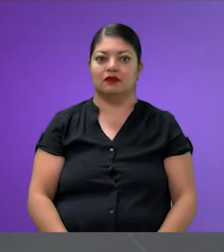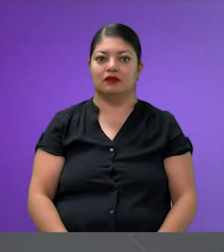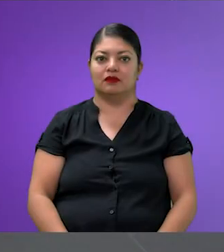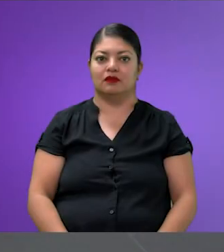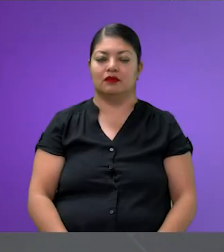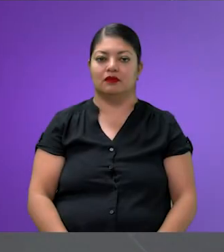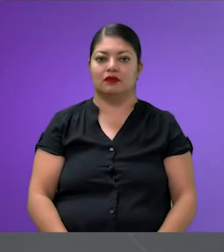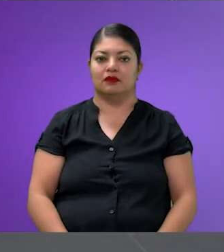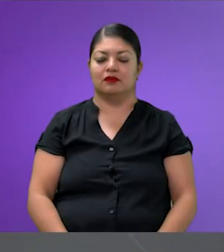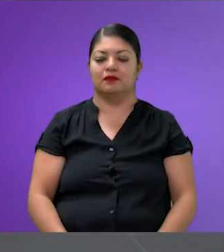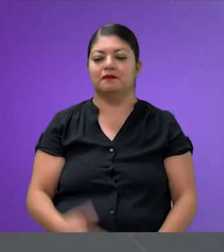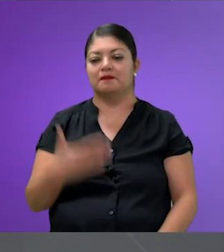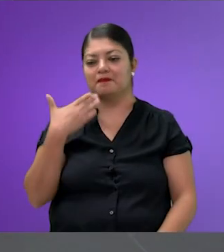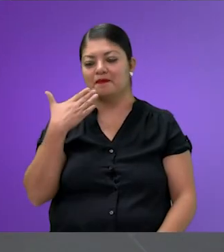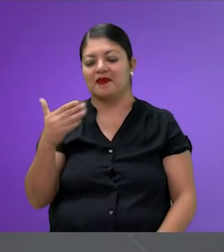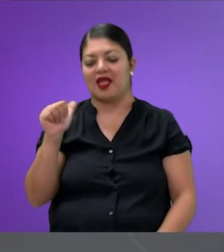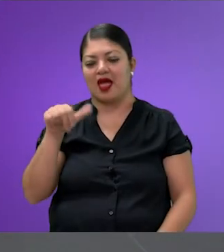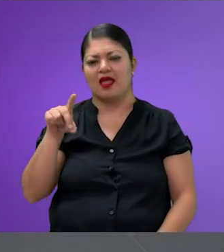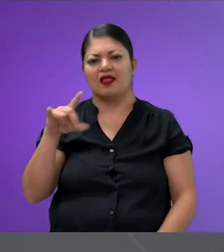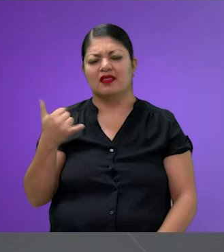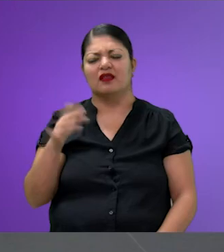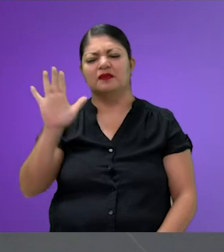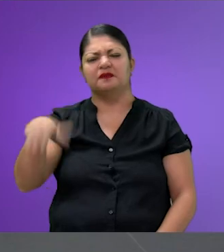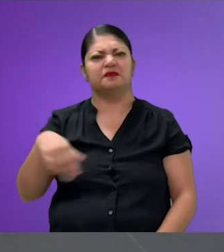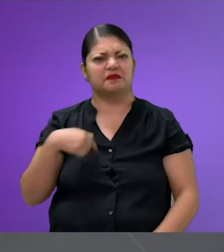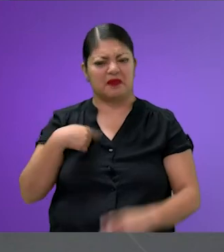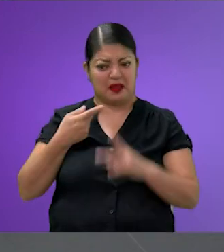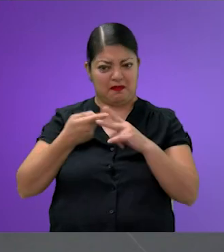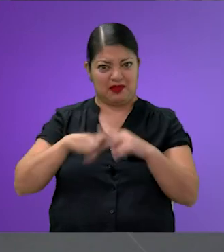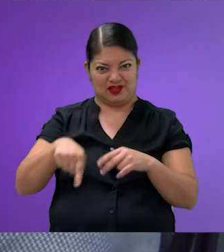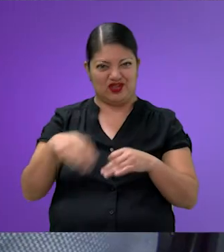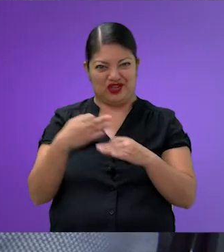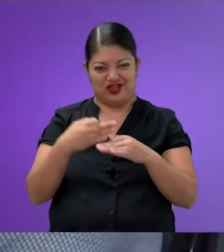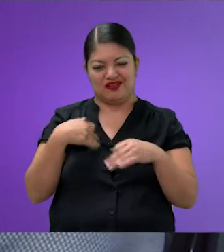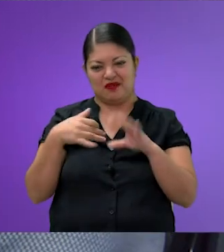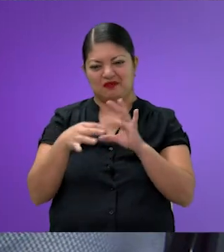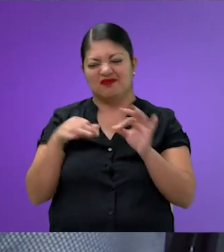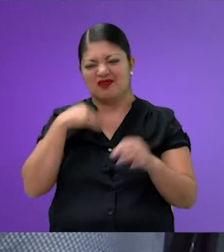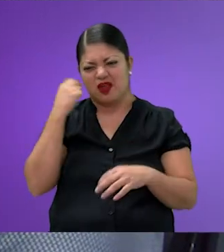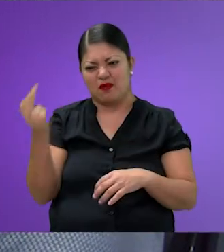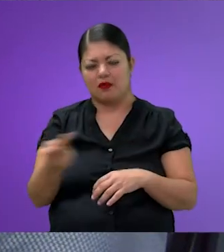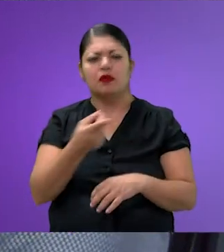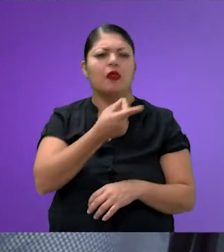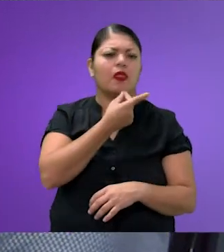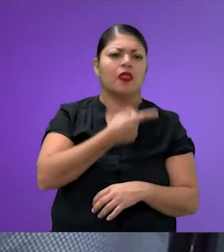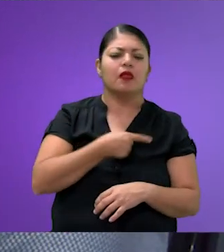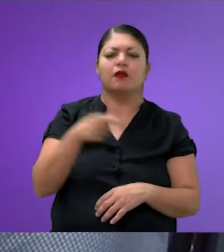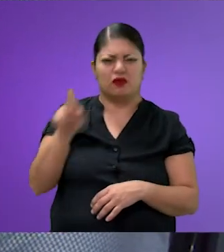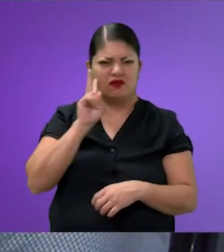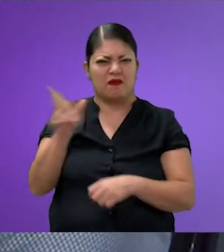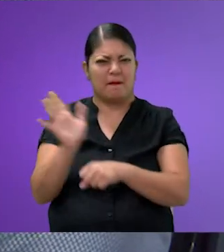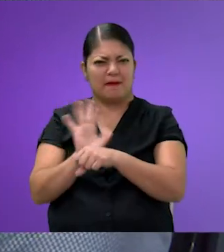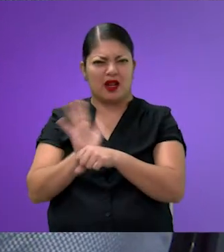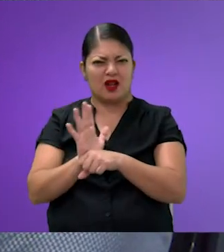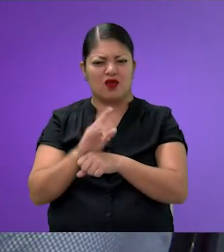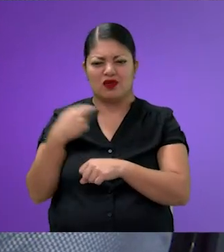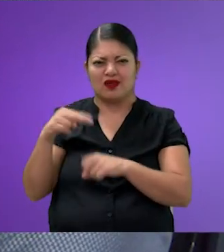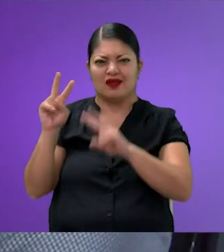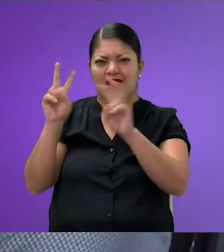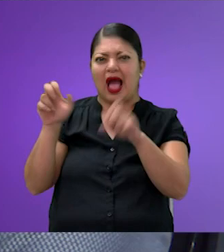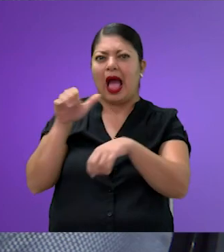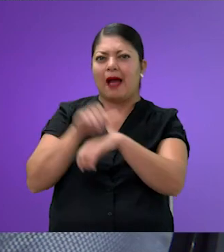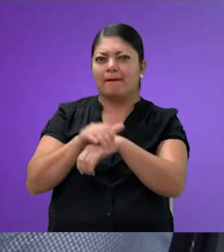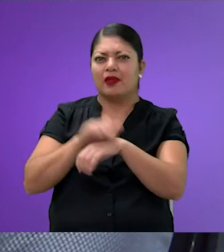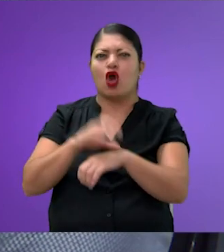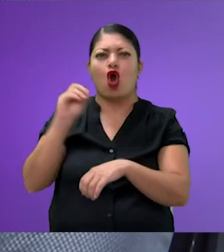Muy bien, mi querida Andy. Sí. Oye, para empezar este capítulo te quería preguntar. Dime. ¿Has visto películas como Amigos o La Teoría del